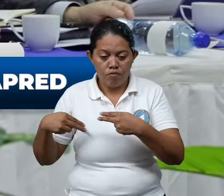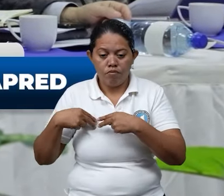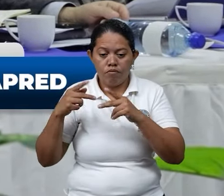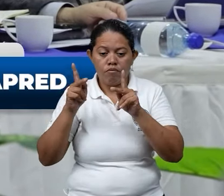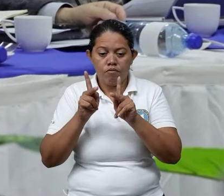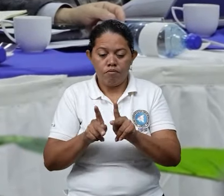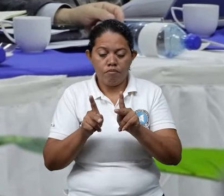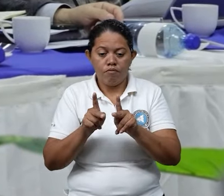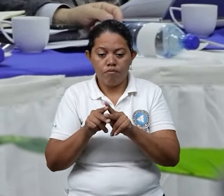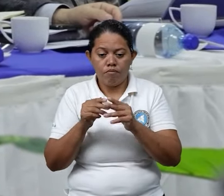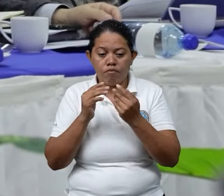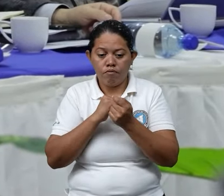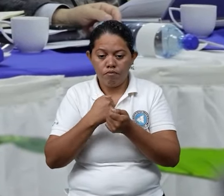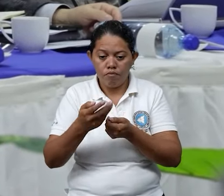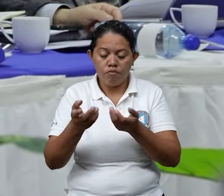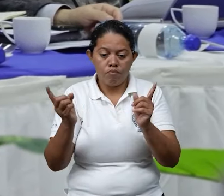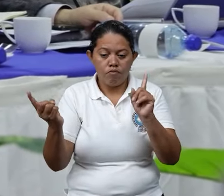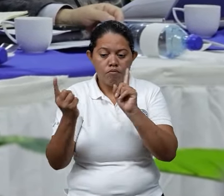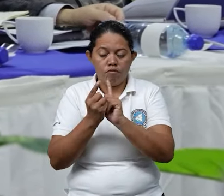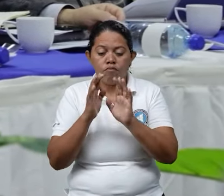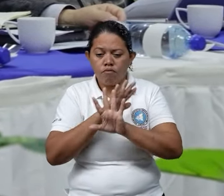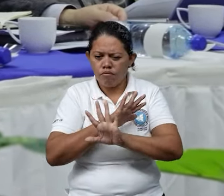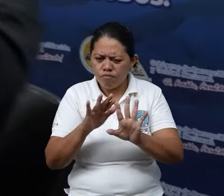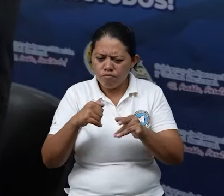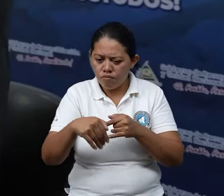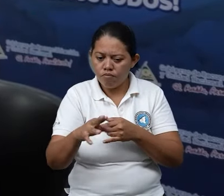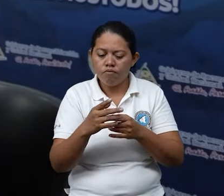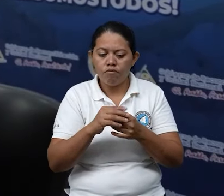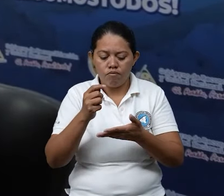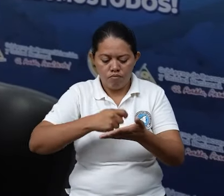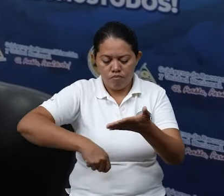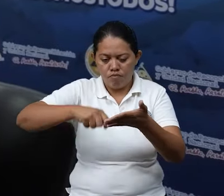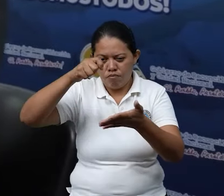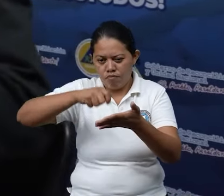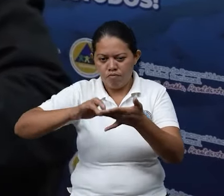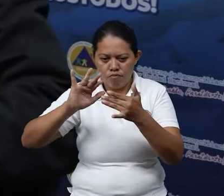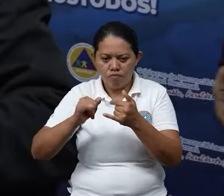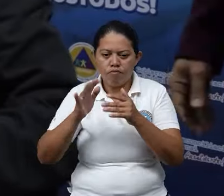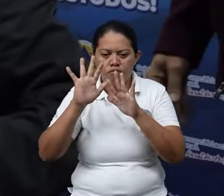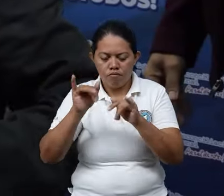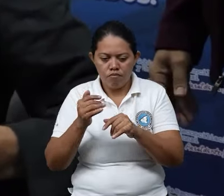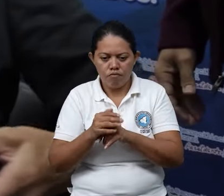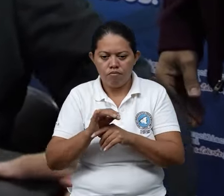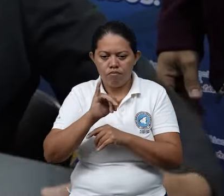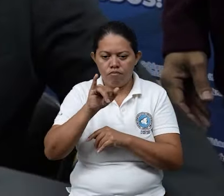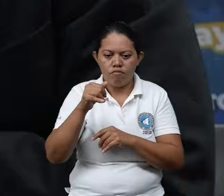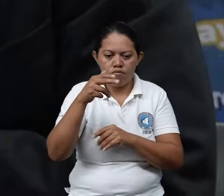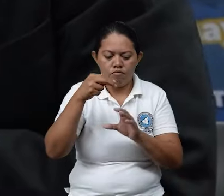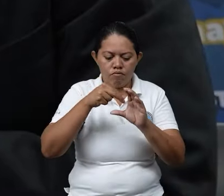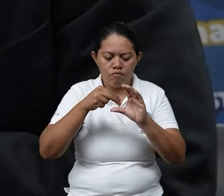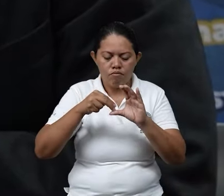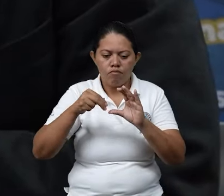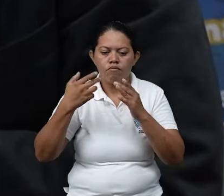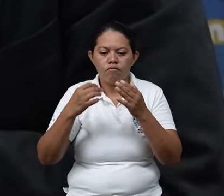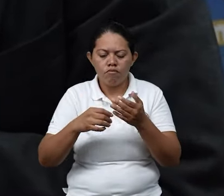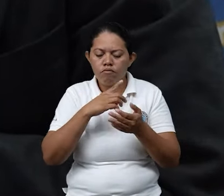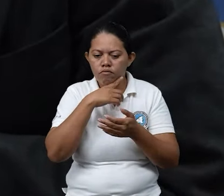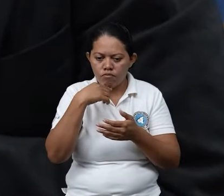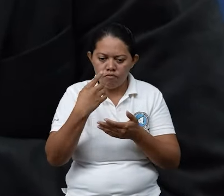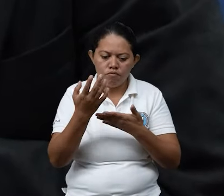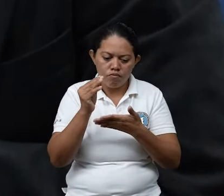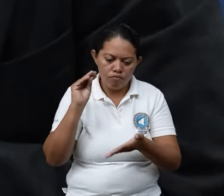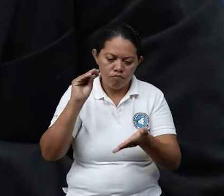el país al finalizar el encuentro se procedió a la firma de acta entre SINAPRED la cual define